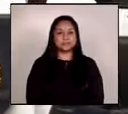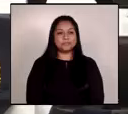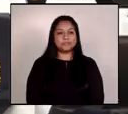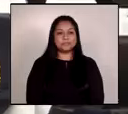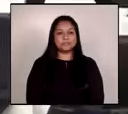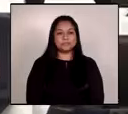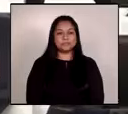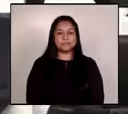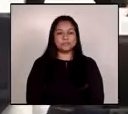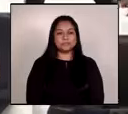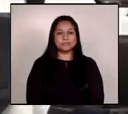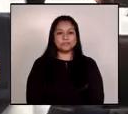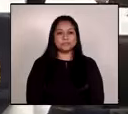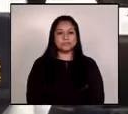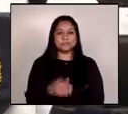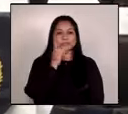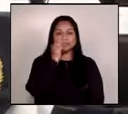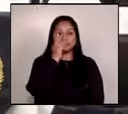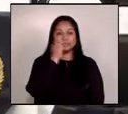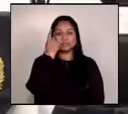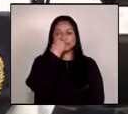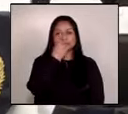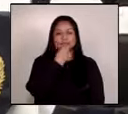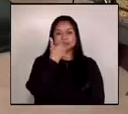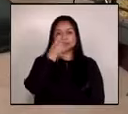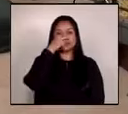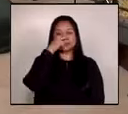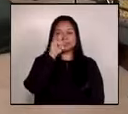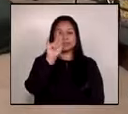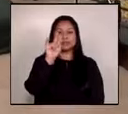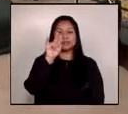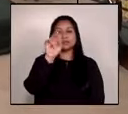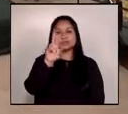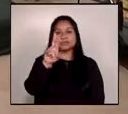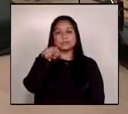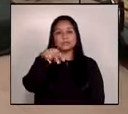El señor Saturnino Figueroa Pérez.